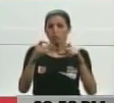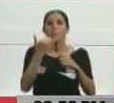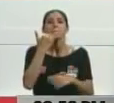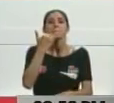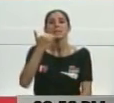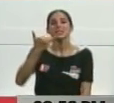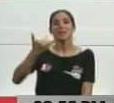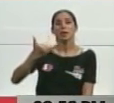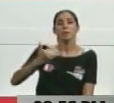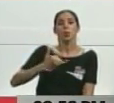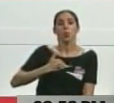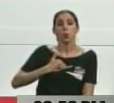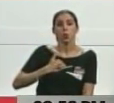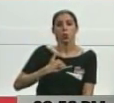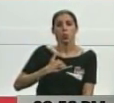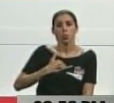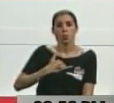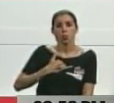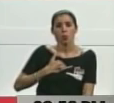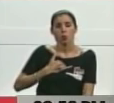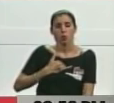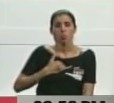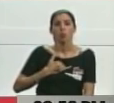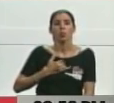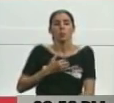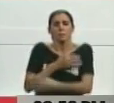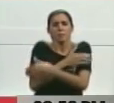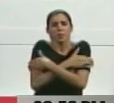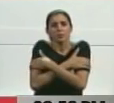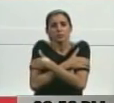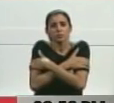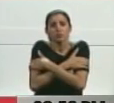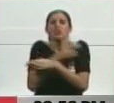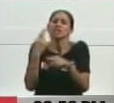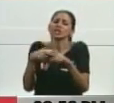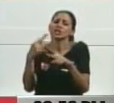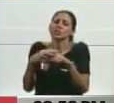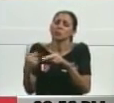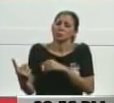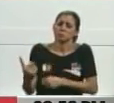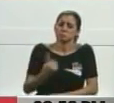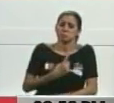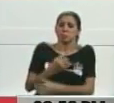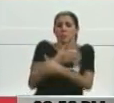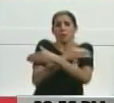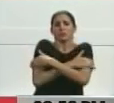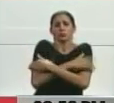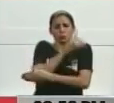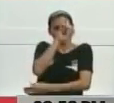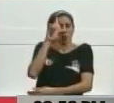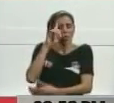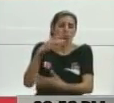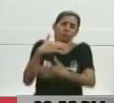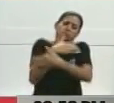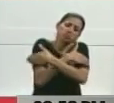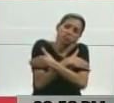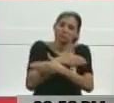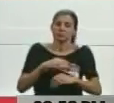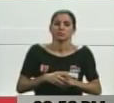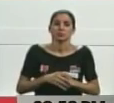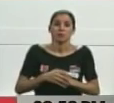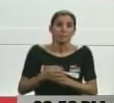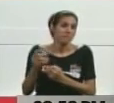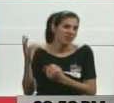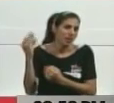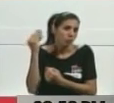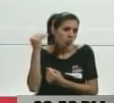Dios dado, me abrazó. Y ese niñito me ha recitado aquí en la oreja todo lo que dijo el comandante